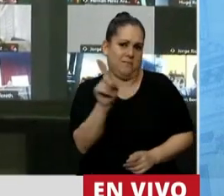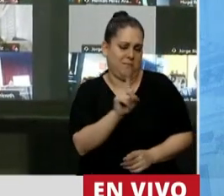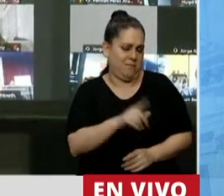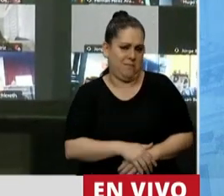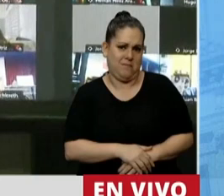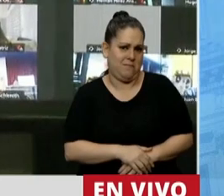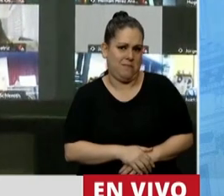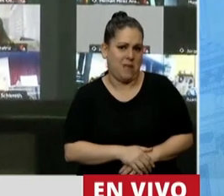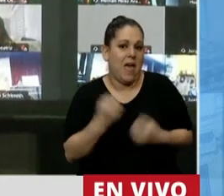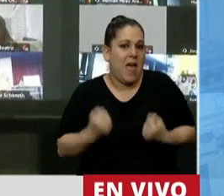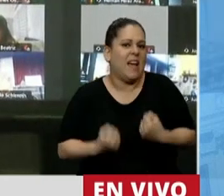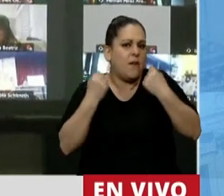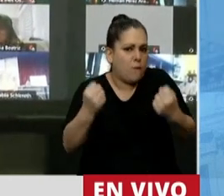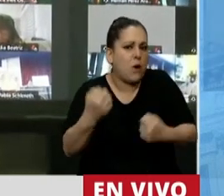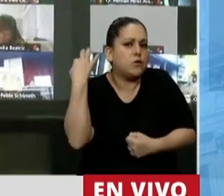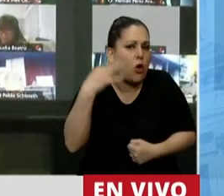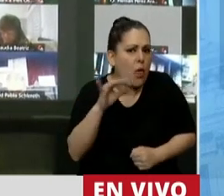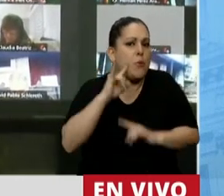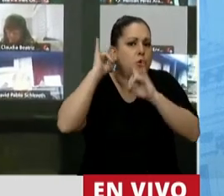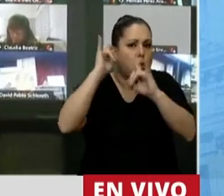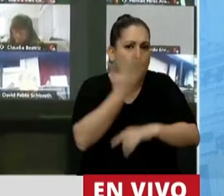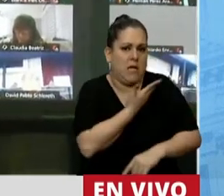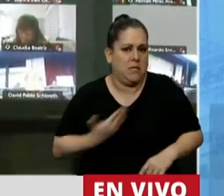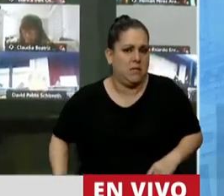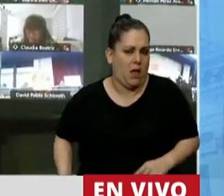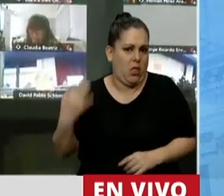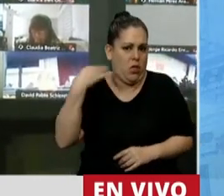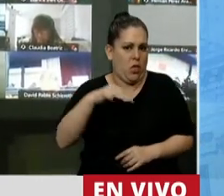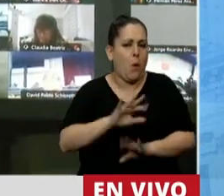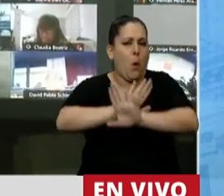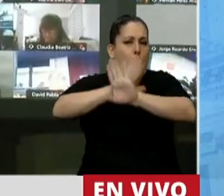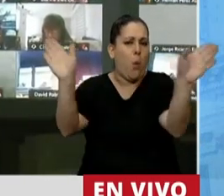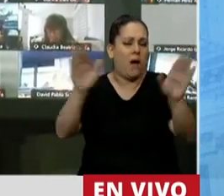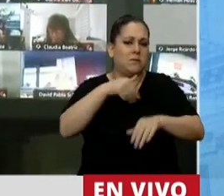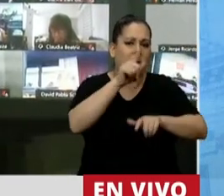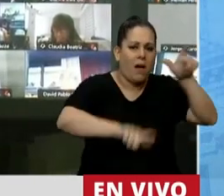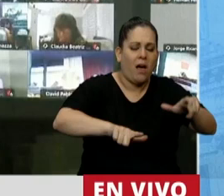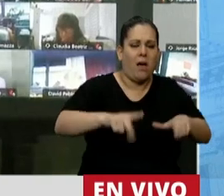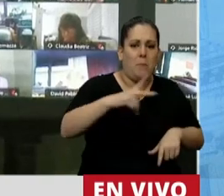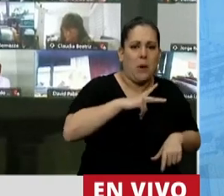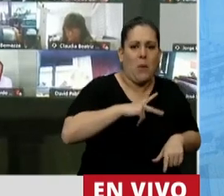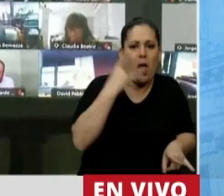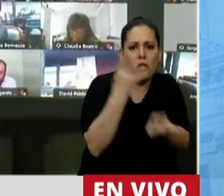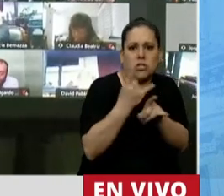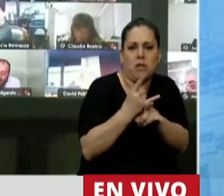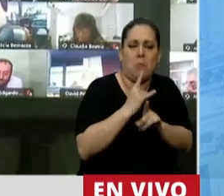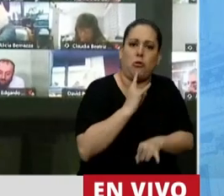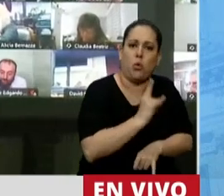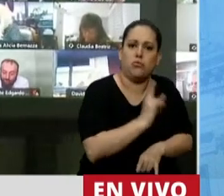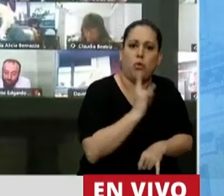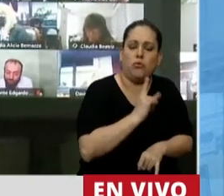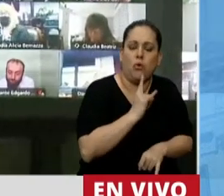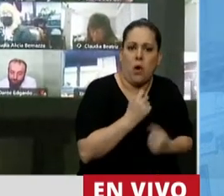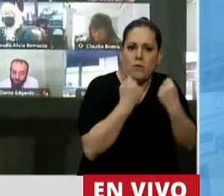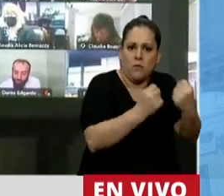Señores, el esfuerzo lo tiene que hacer el Estado, basta de que lo haga el sector privado. Votando este